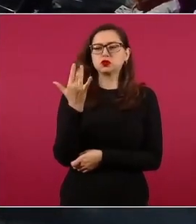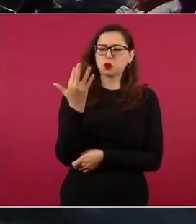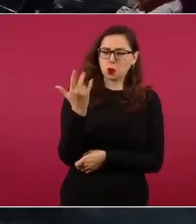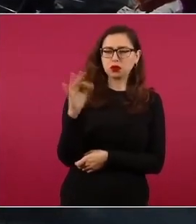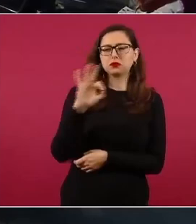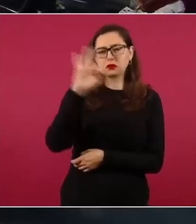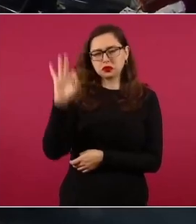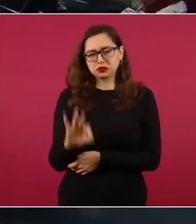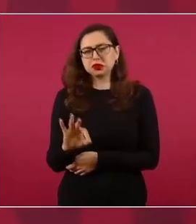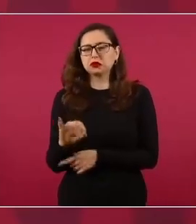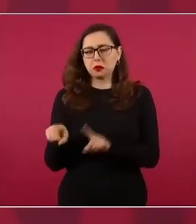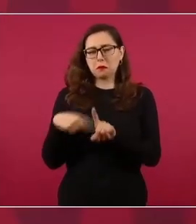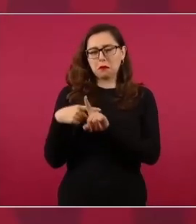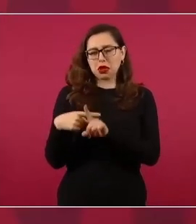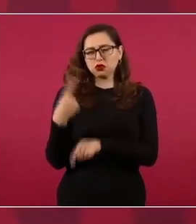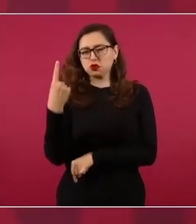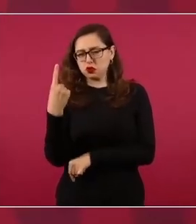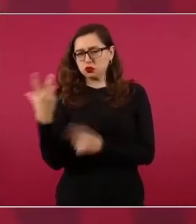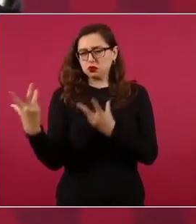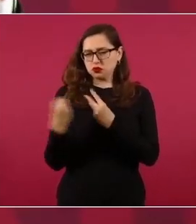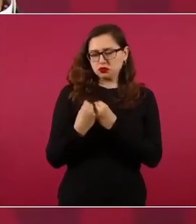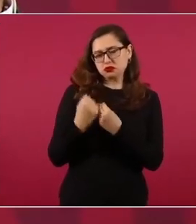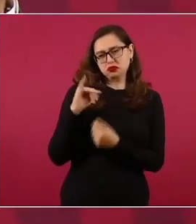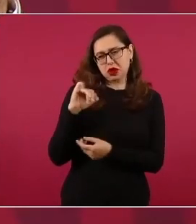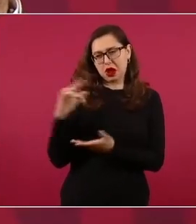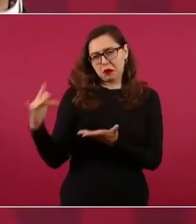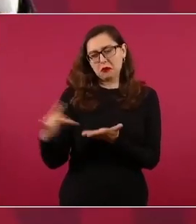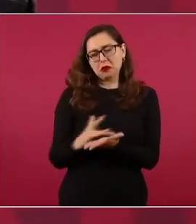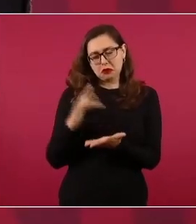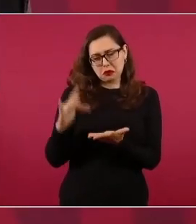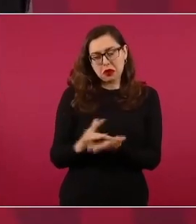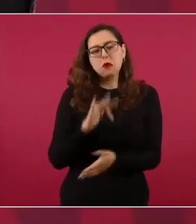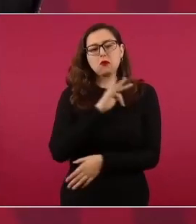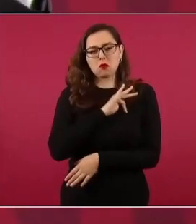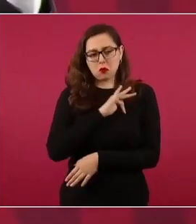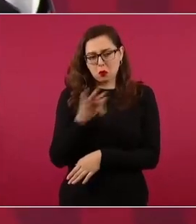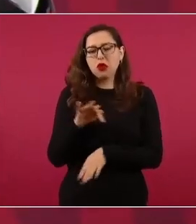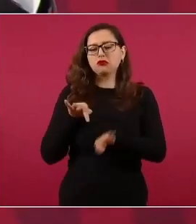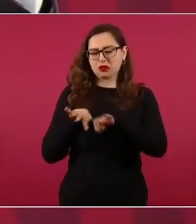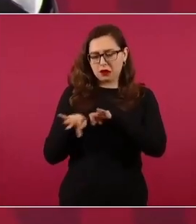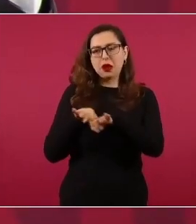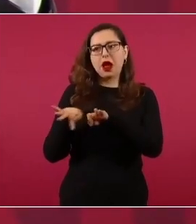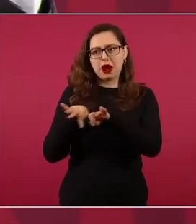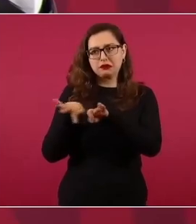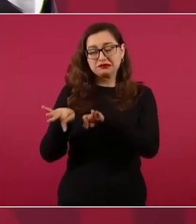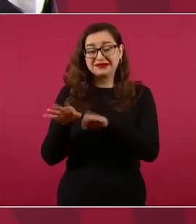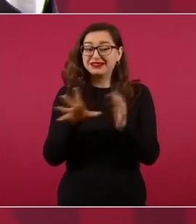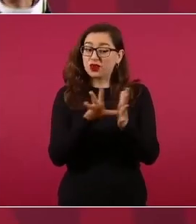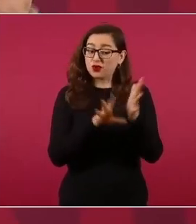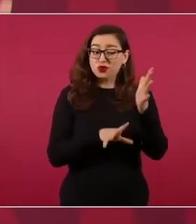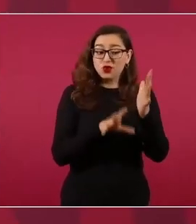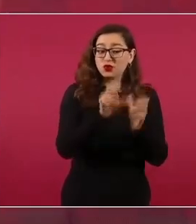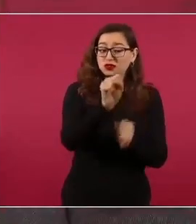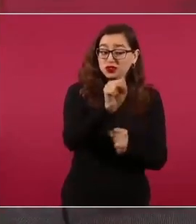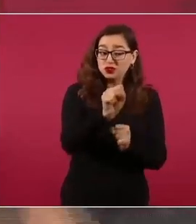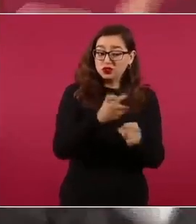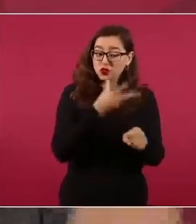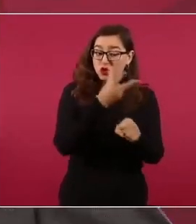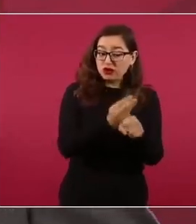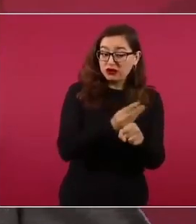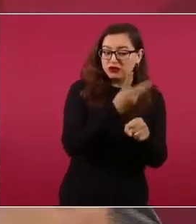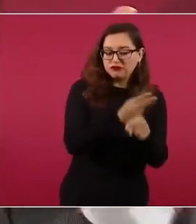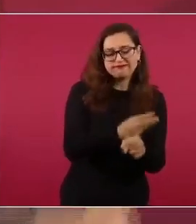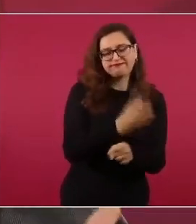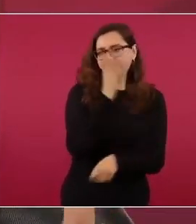Se necesitan dos terceras partes para reformar la Constitución, pero para reformar